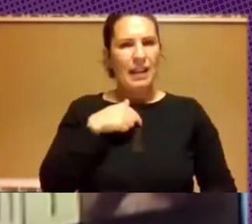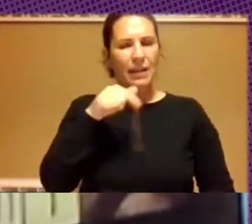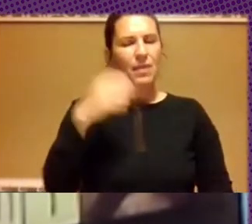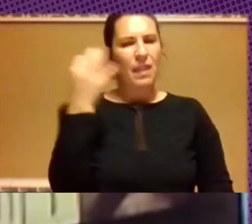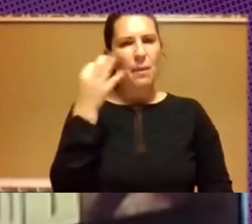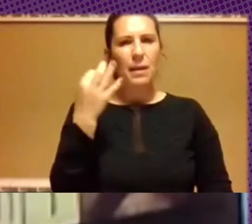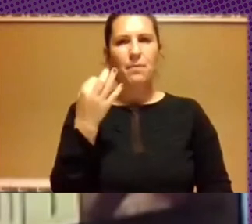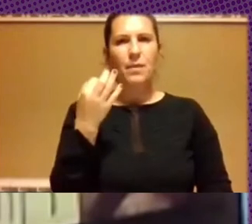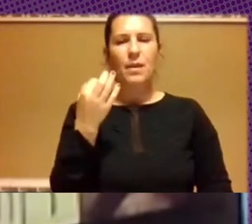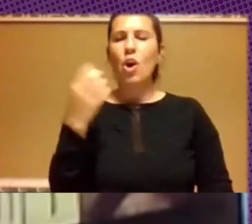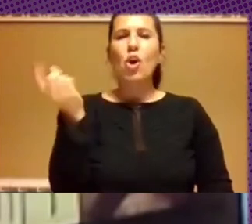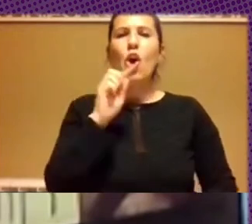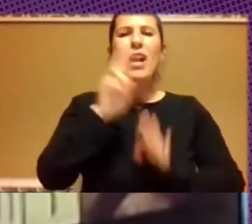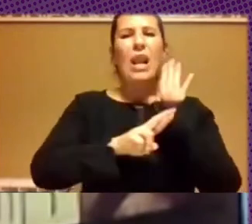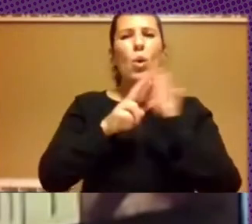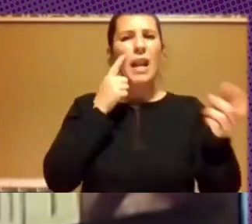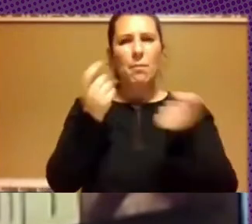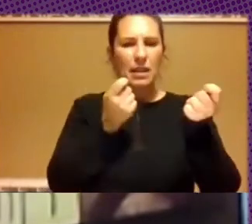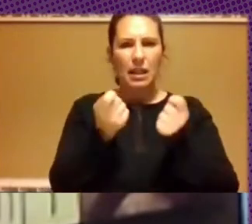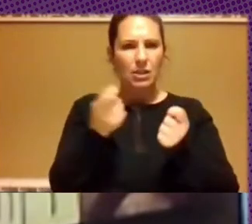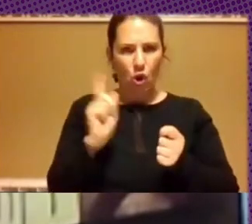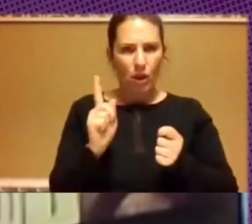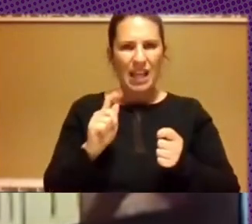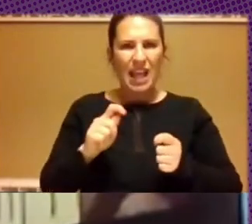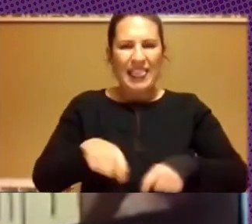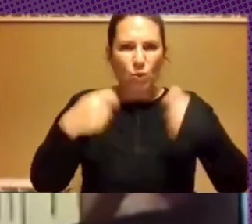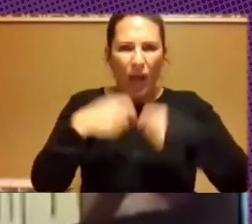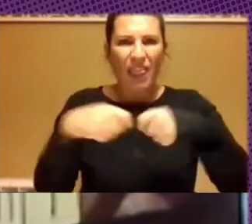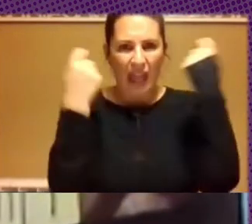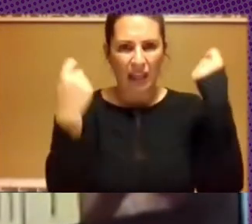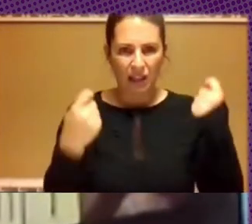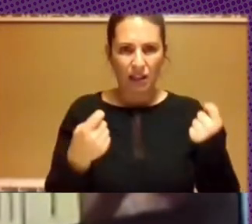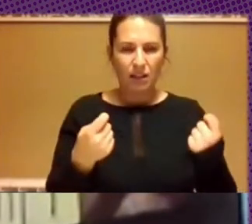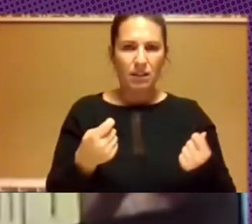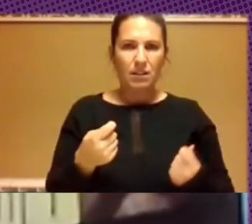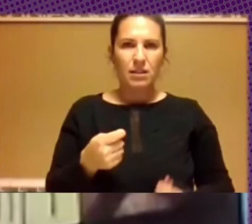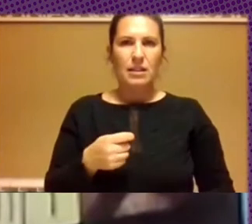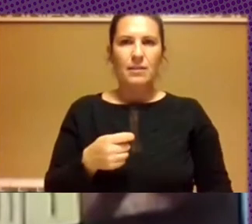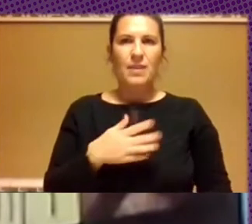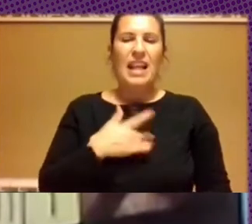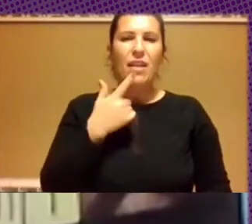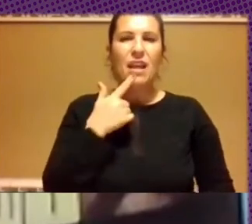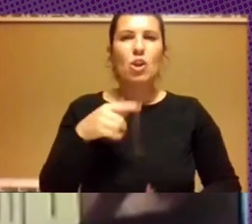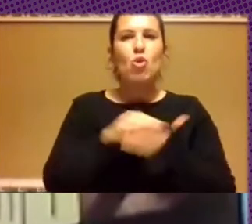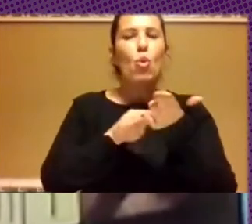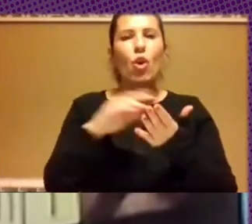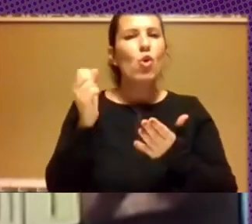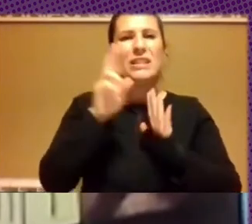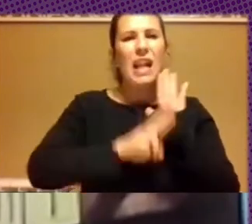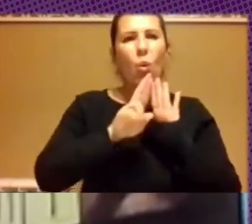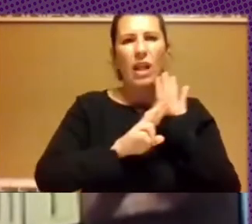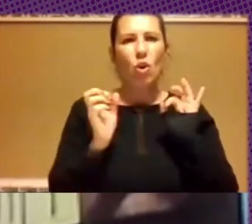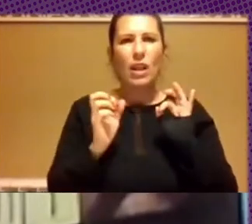regular a estas empresas, sino desguasarlas. No digo no regularlas en términos de que no, sino que la solución no es regulatoria,